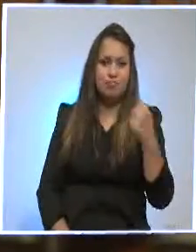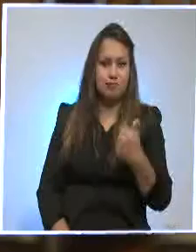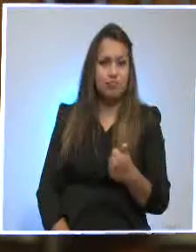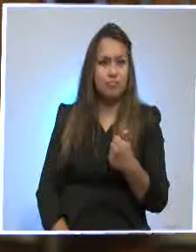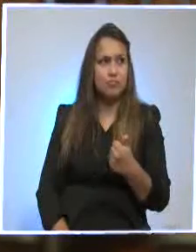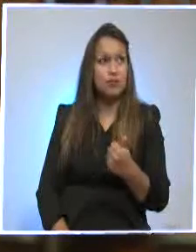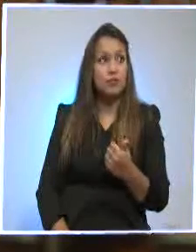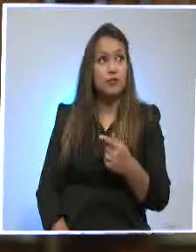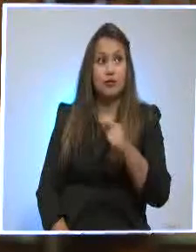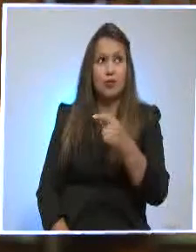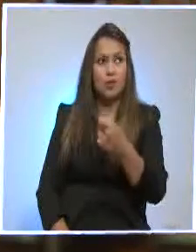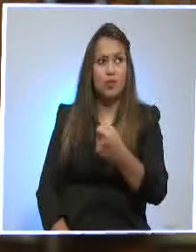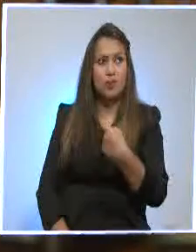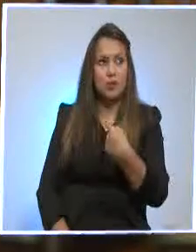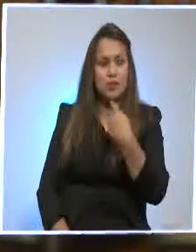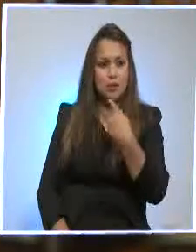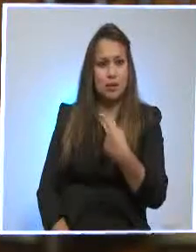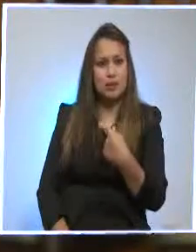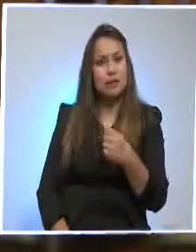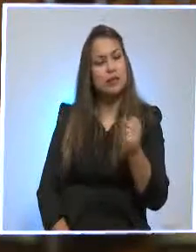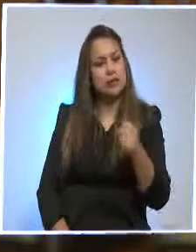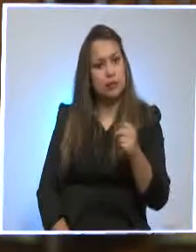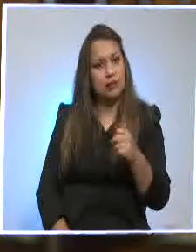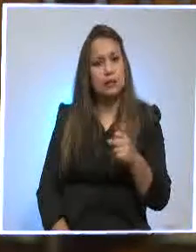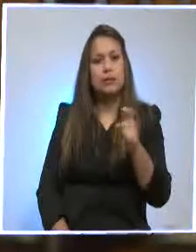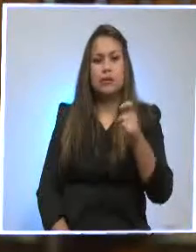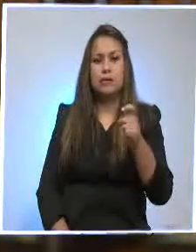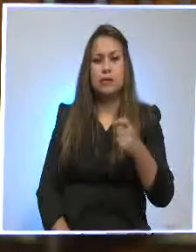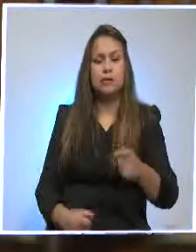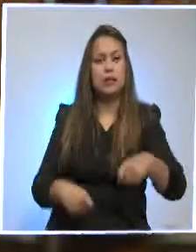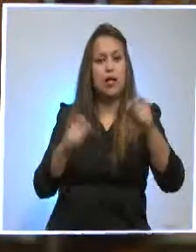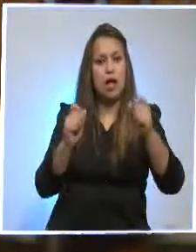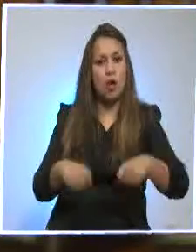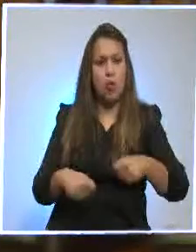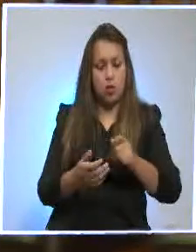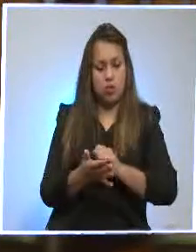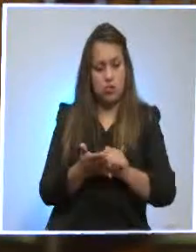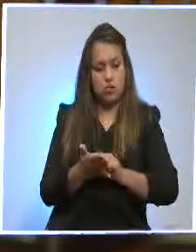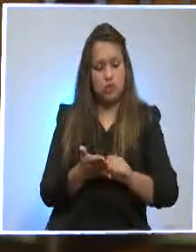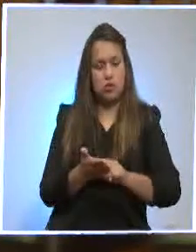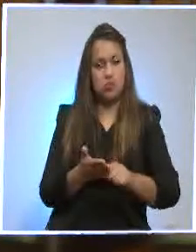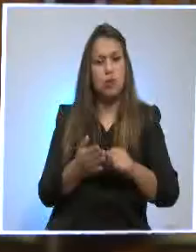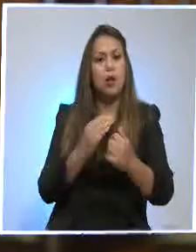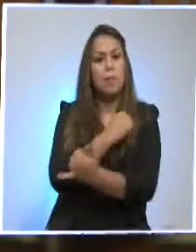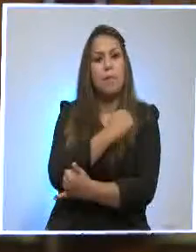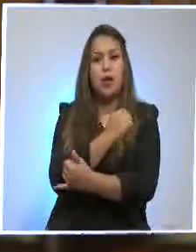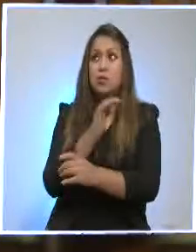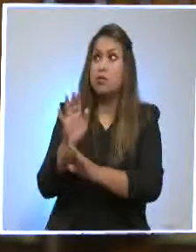retomando a su pregunta, creo que se debería firmar acuerdos con los países desarrollados,